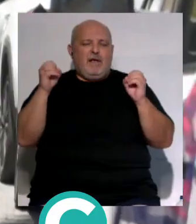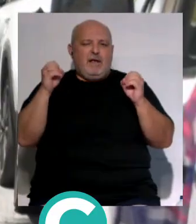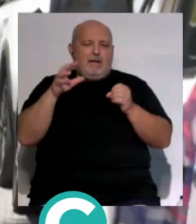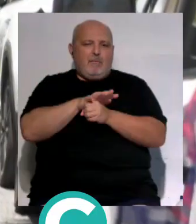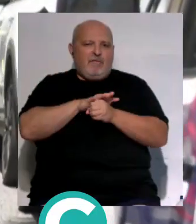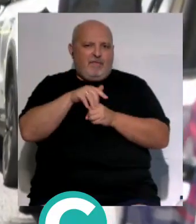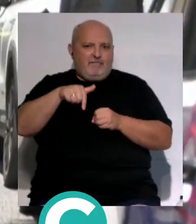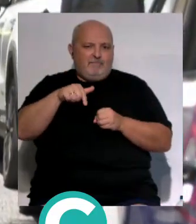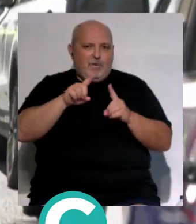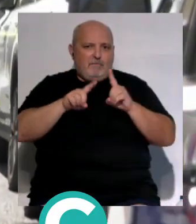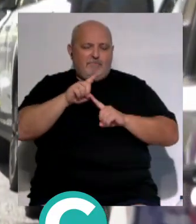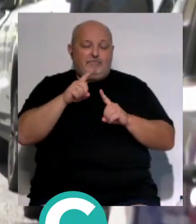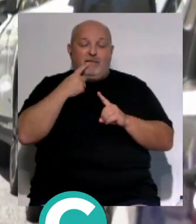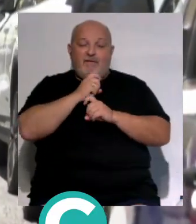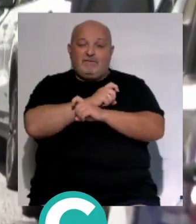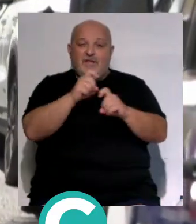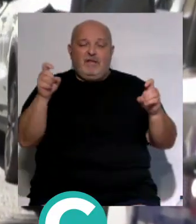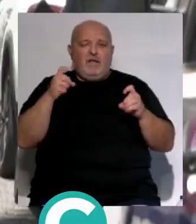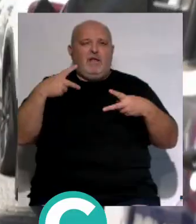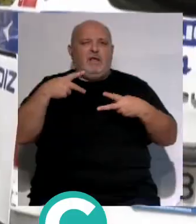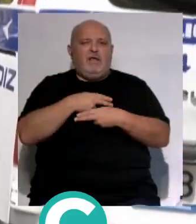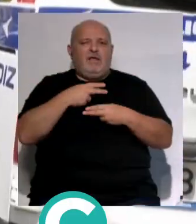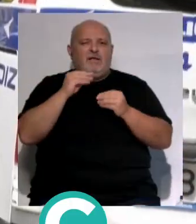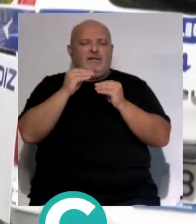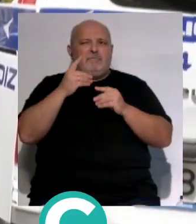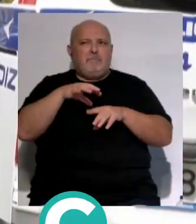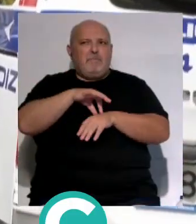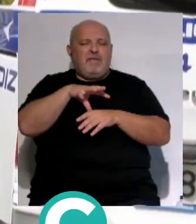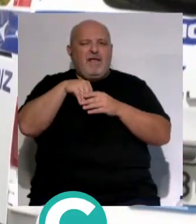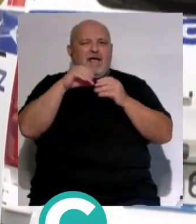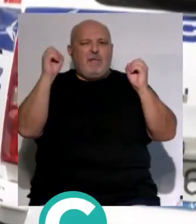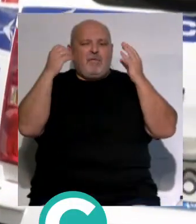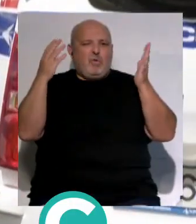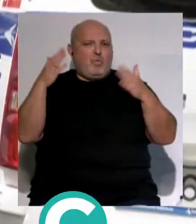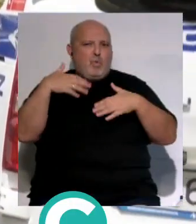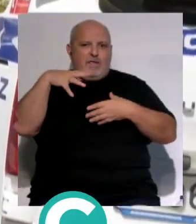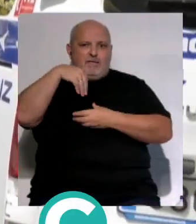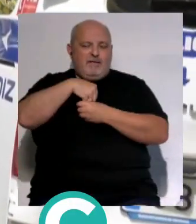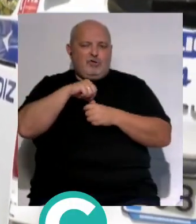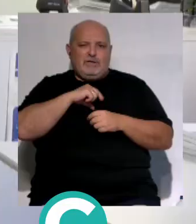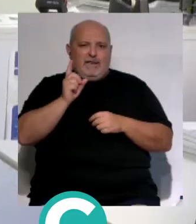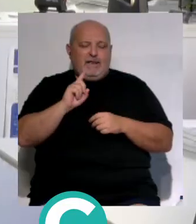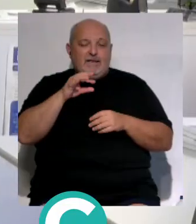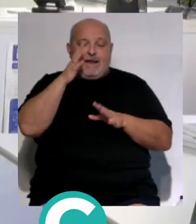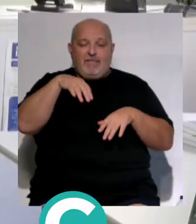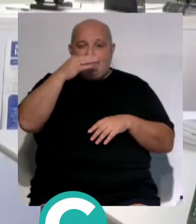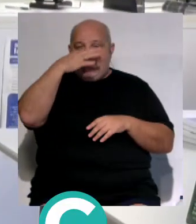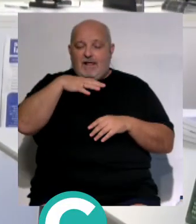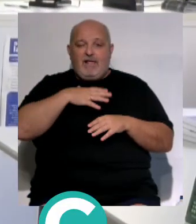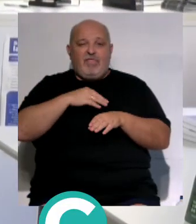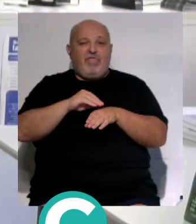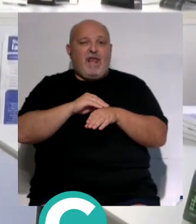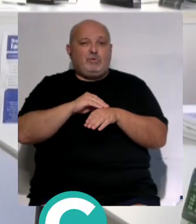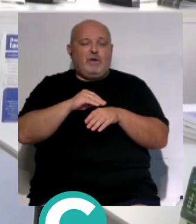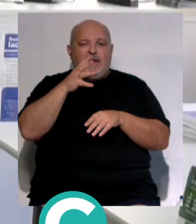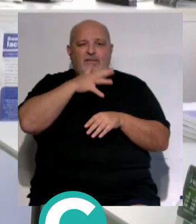provincia. Según han advertido, se ha eliminado la figura del médico en las ambulancias que prestan servicio en Cádiz, Chiclana, Zahara de los